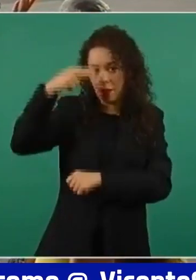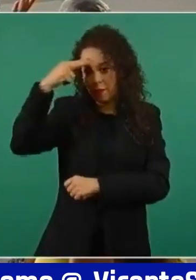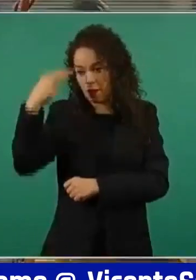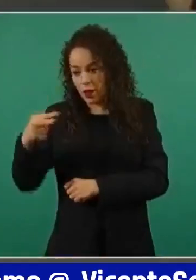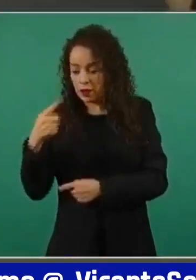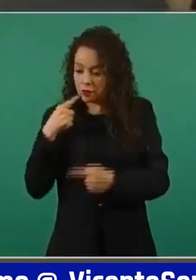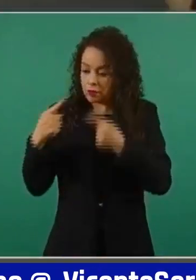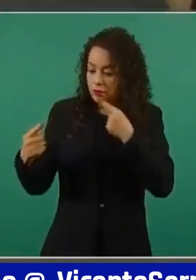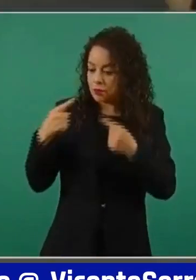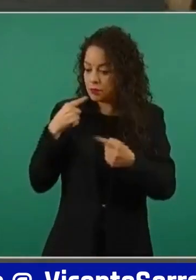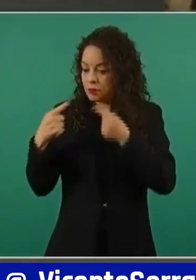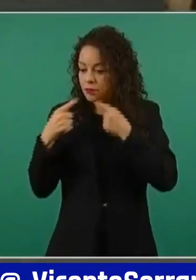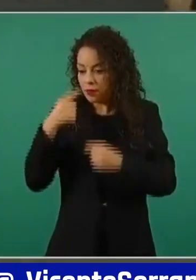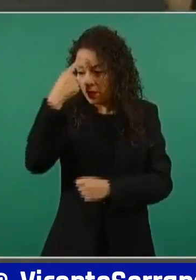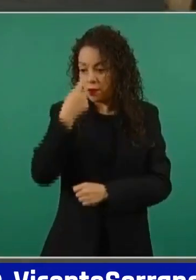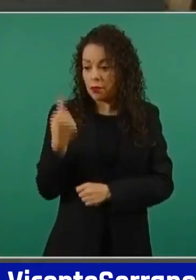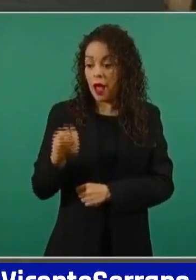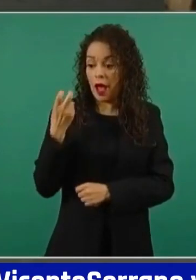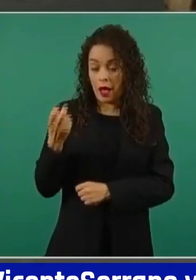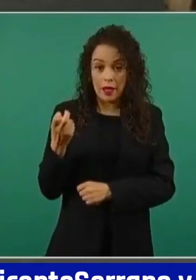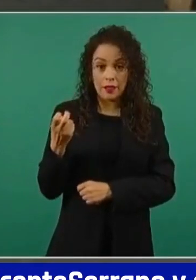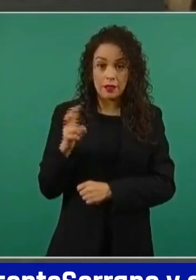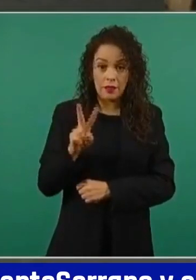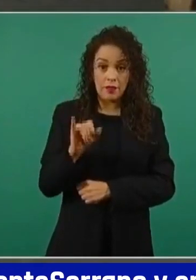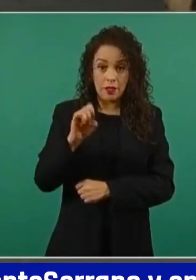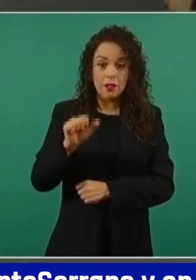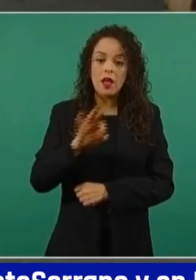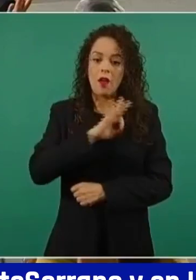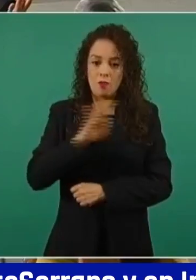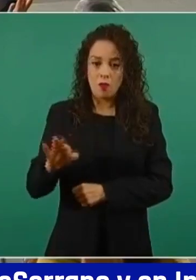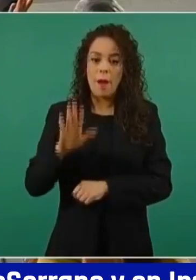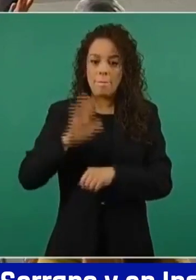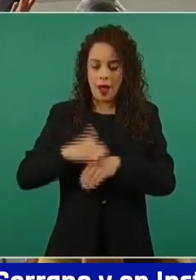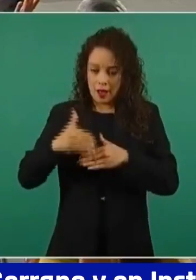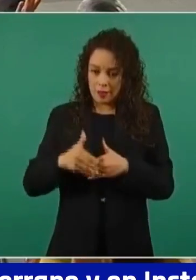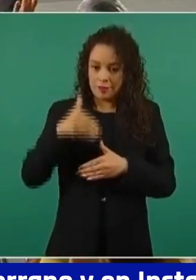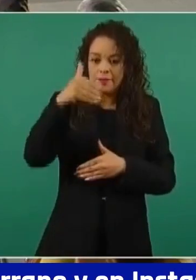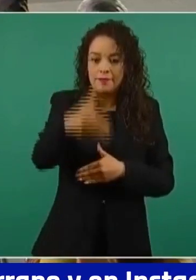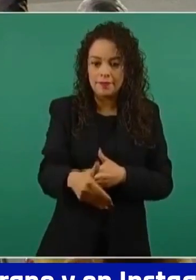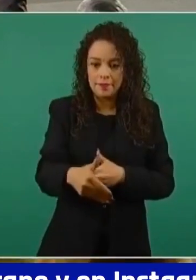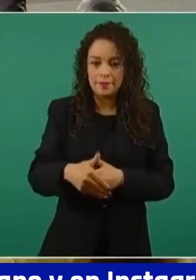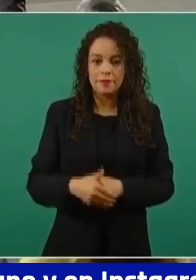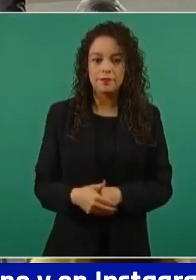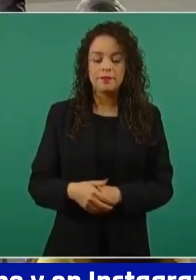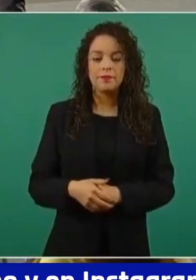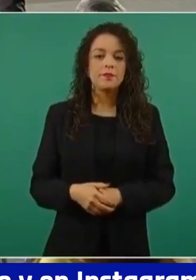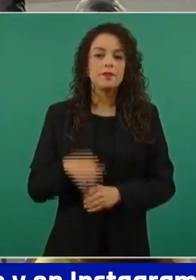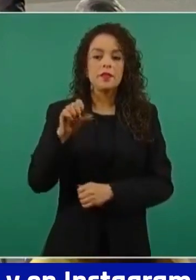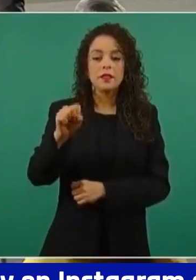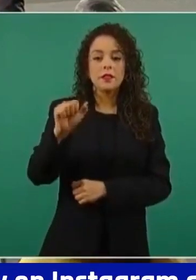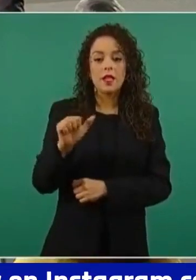amplíen estas visas. Muy bien. Sara, que nos quedamos pendientes. Sara.